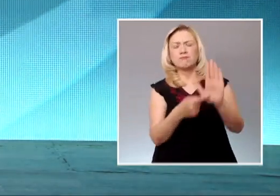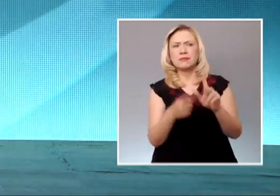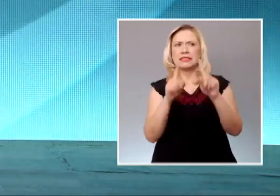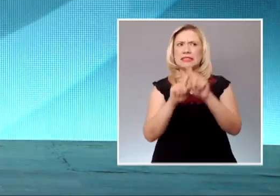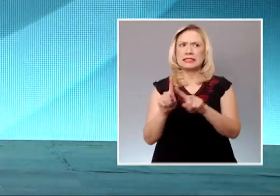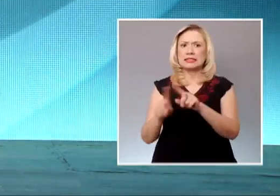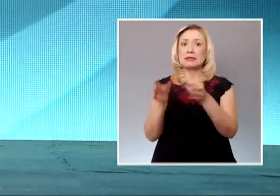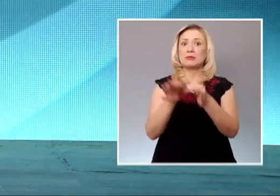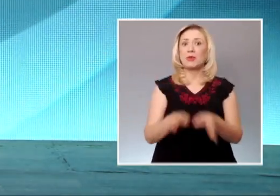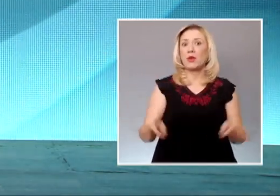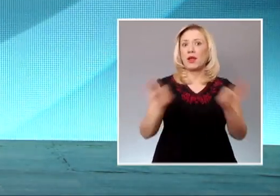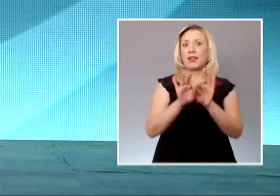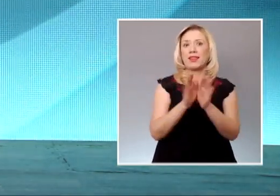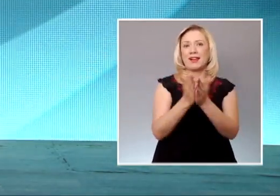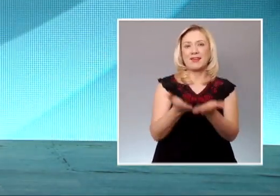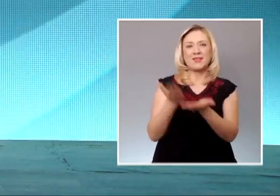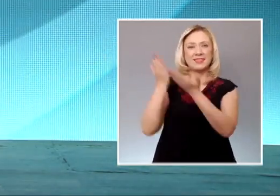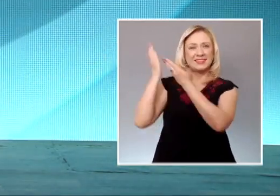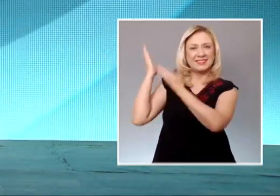Adelante Juan Carlos, muy buena tarde.